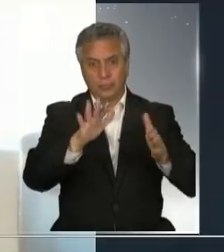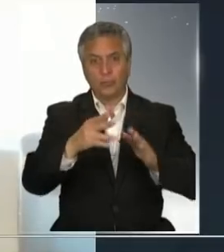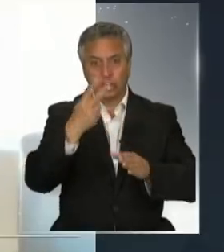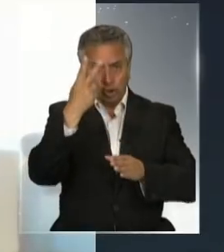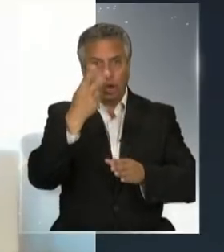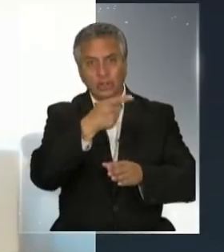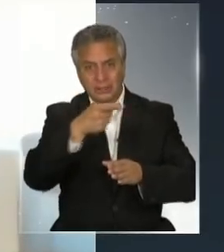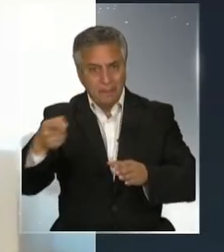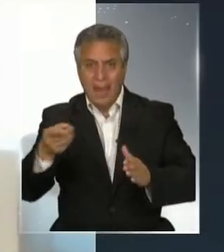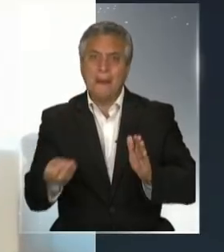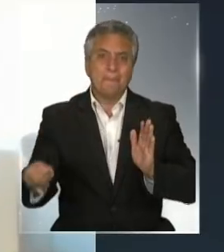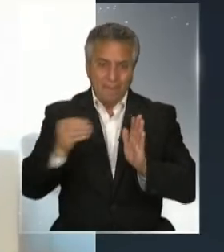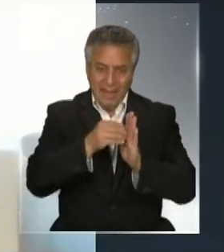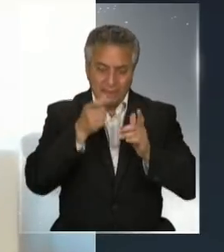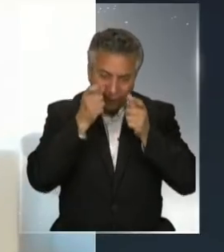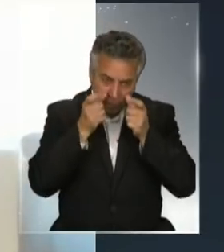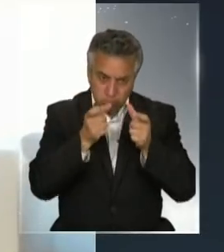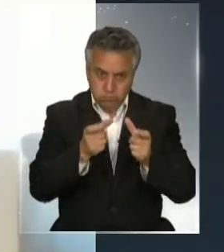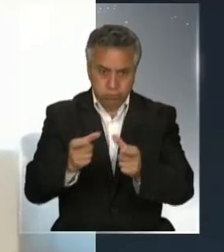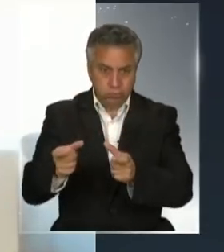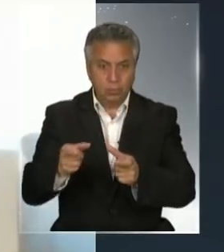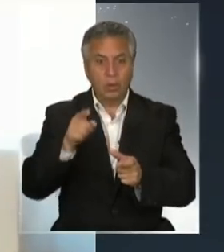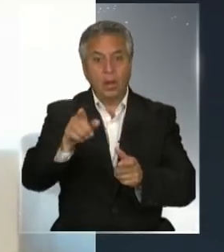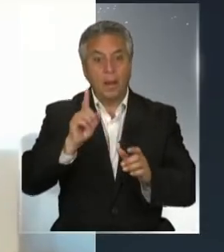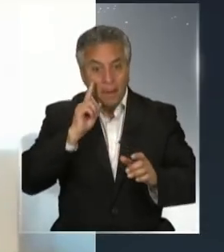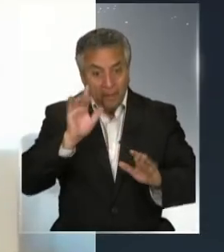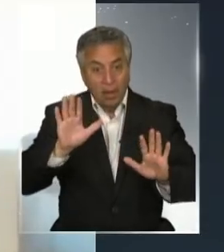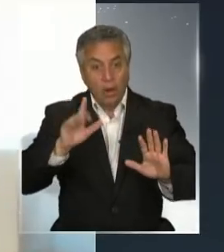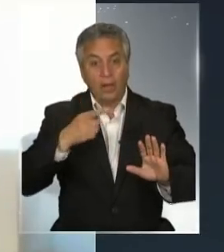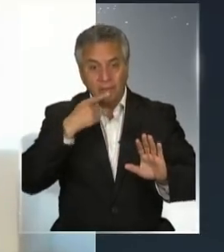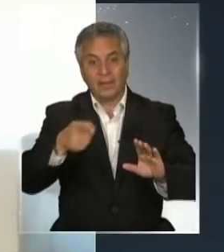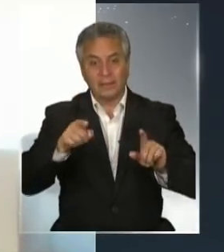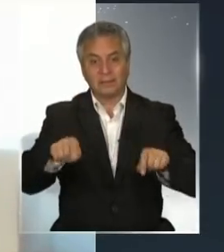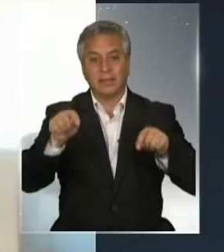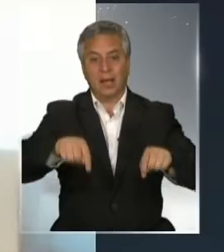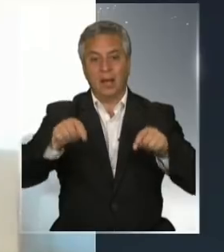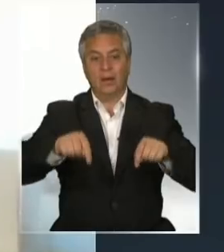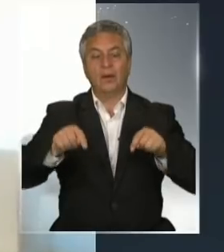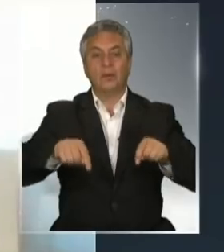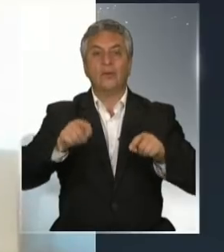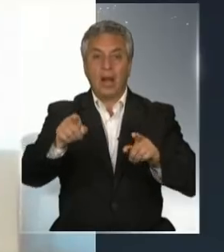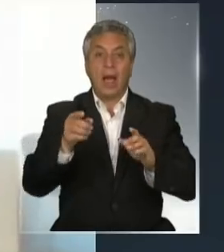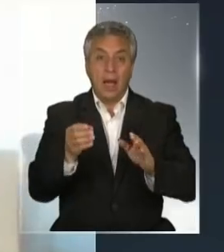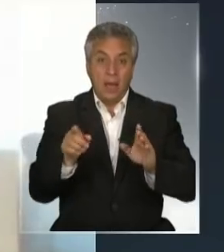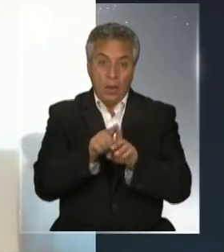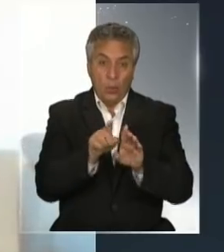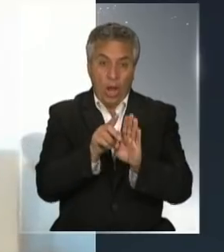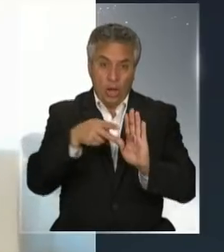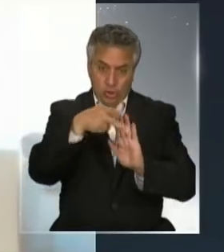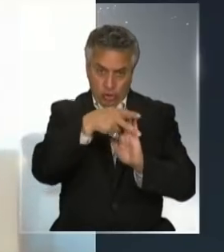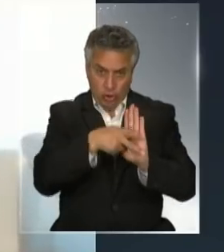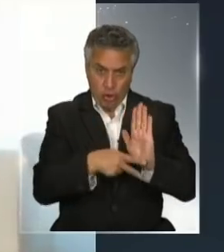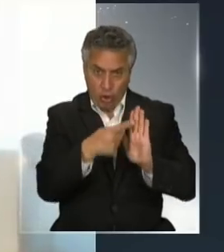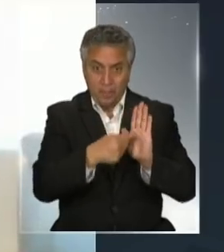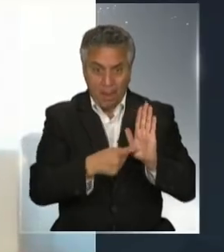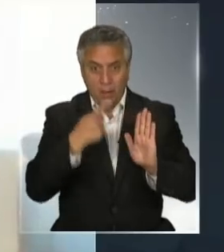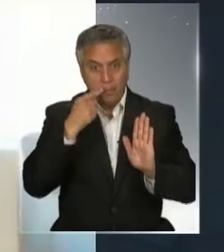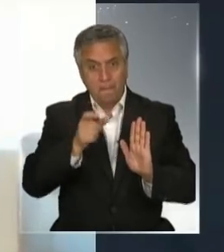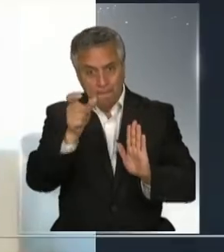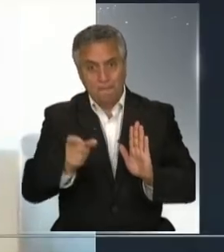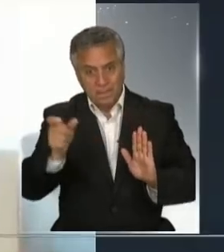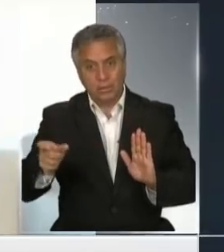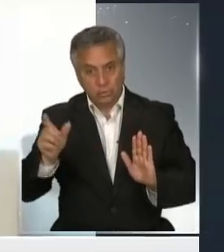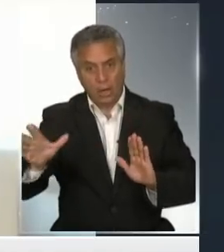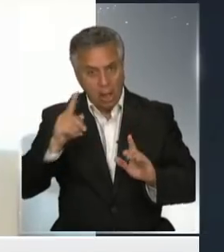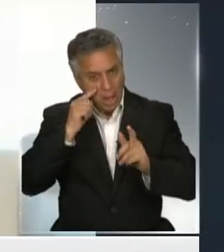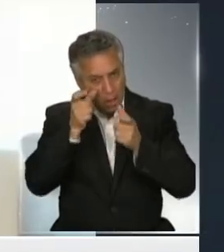más. Pero en general el protocolo en total va a seguir estos participantes hasta por